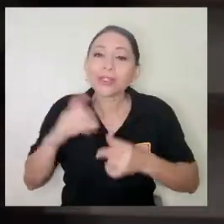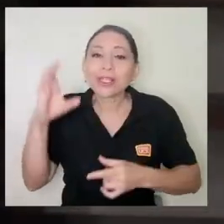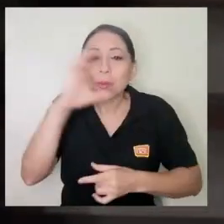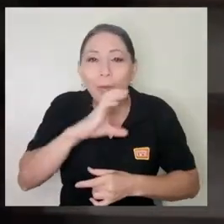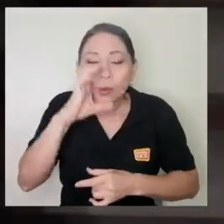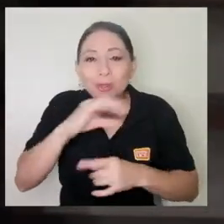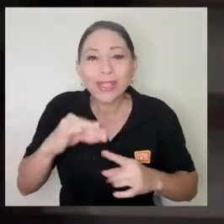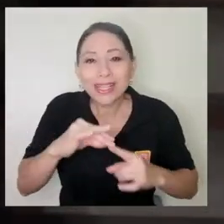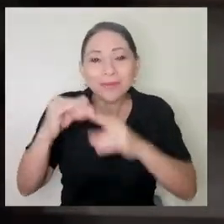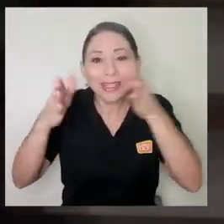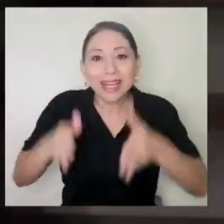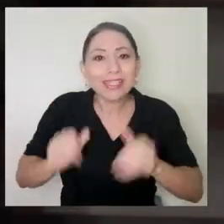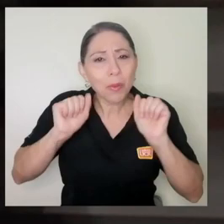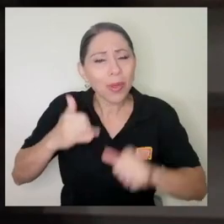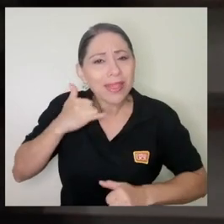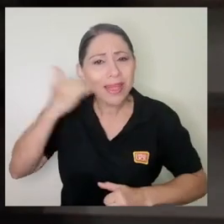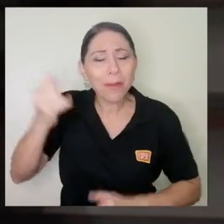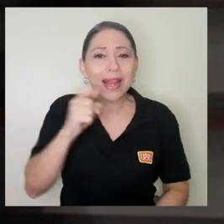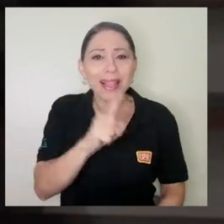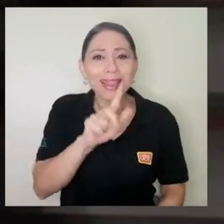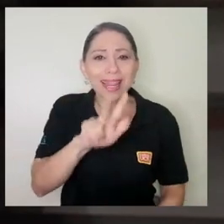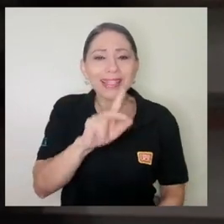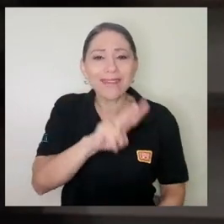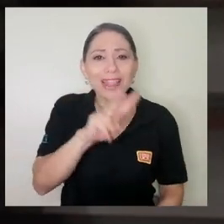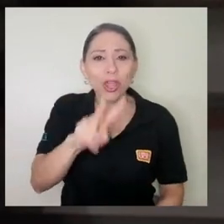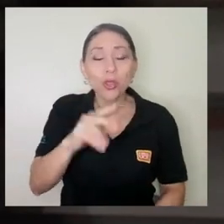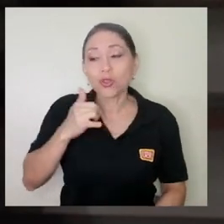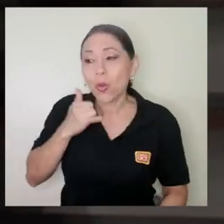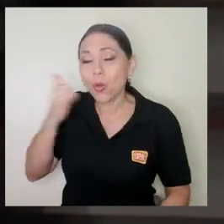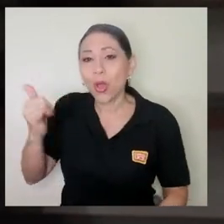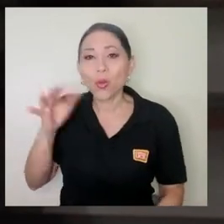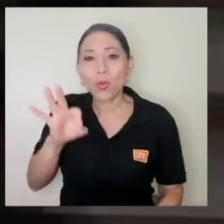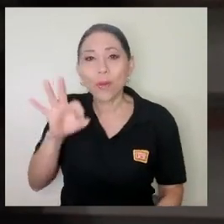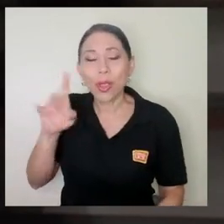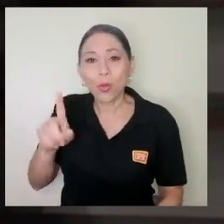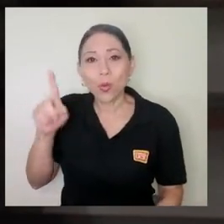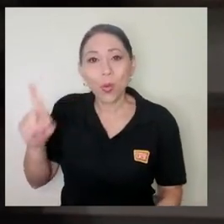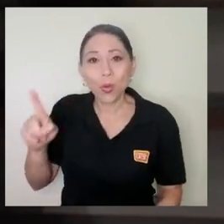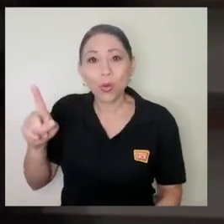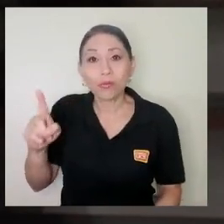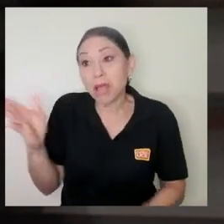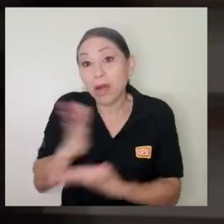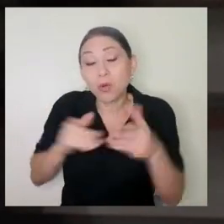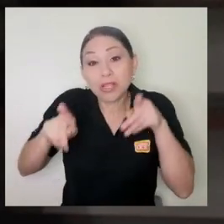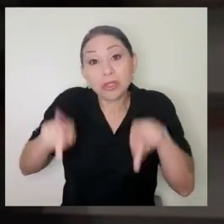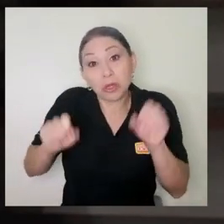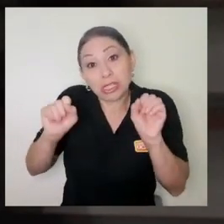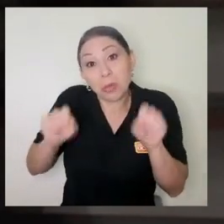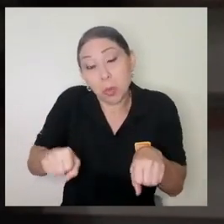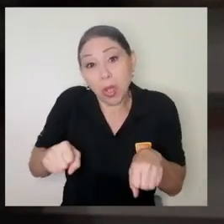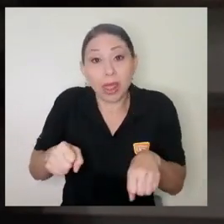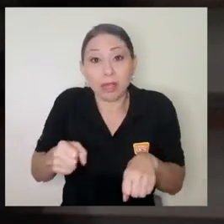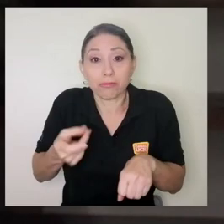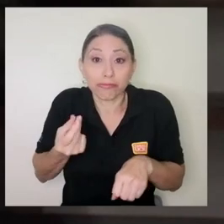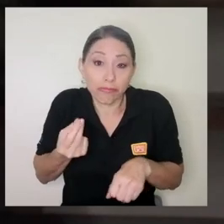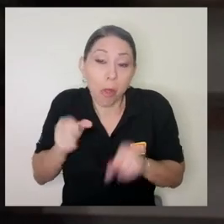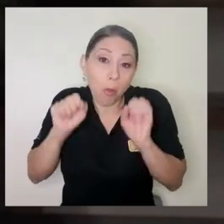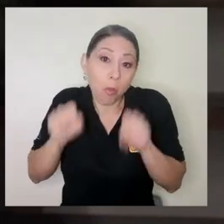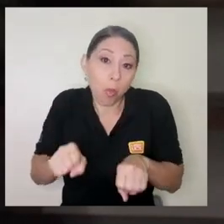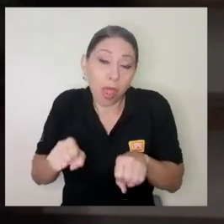especialista podemos llamar al 1322 al 911 si hay personas que tienen recursos pueden buscar a su propio